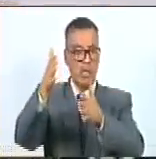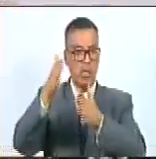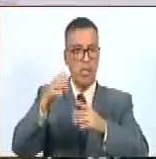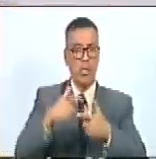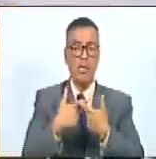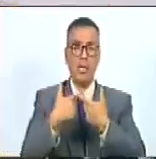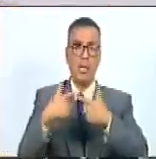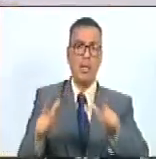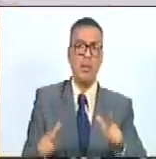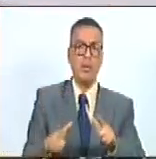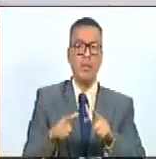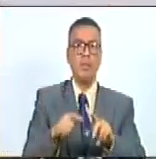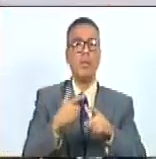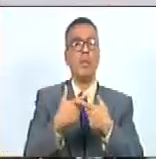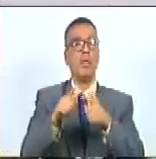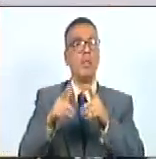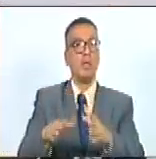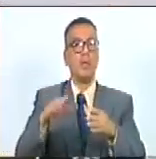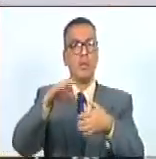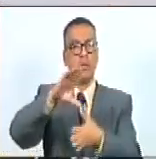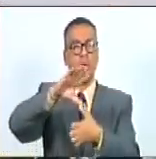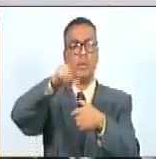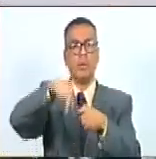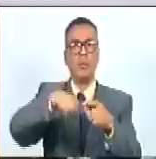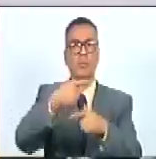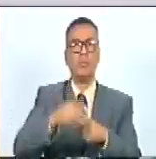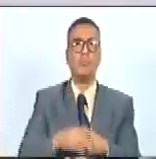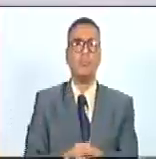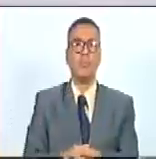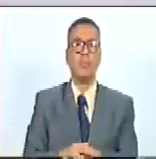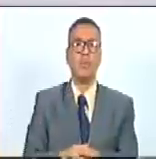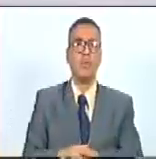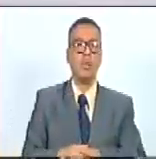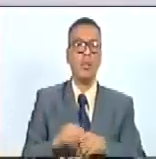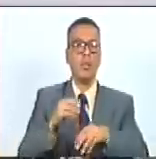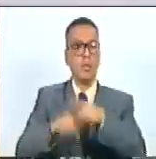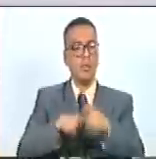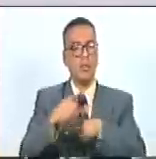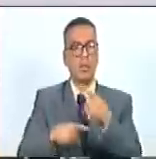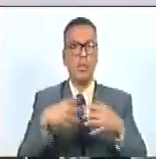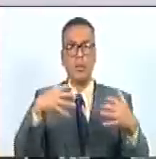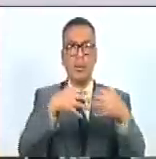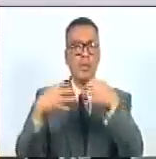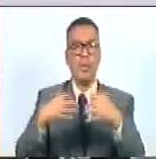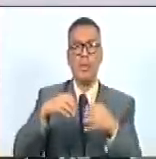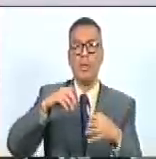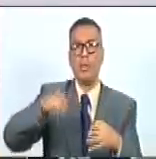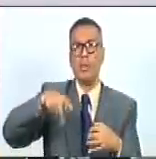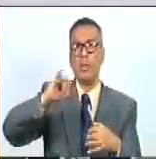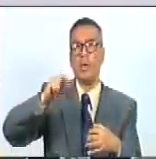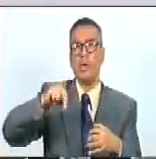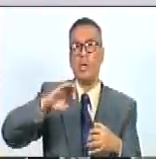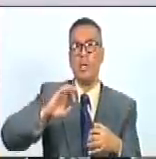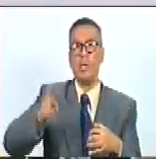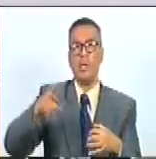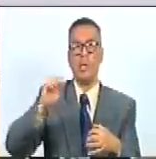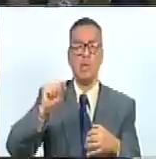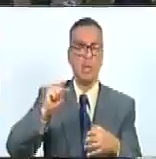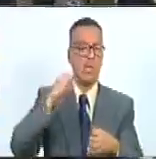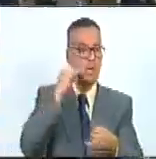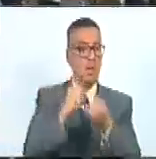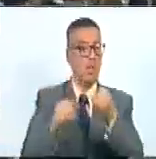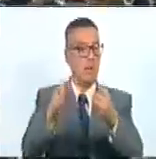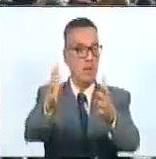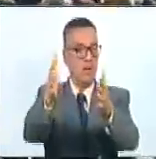liberación y la independencia suramericana. Desarrollándose la batalla de Pichincha la cual culminó